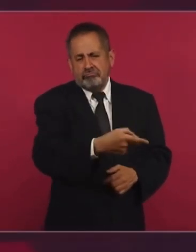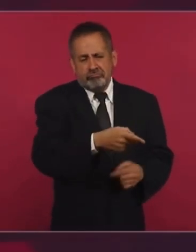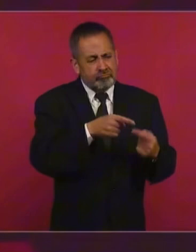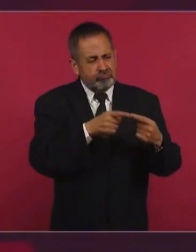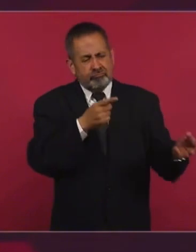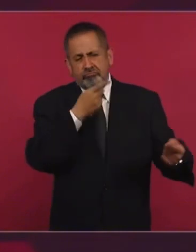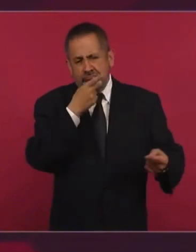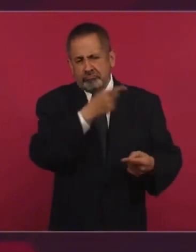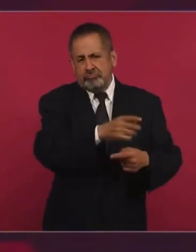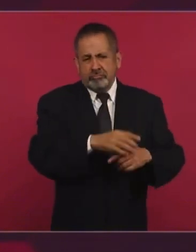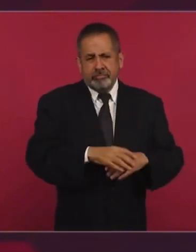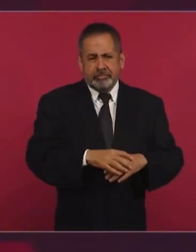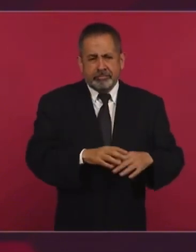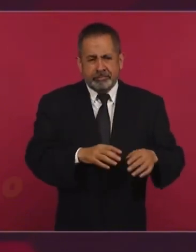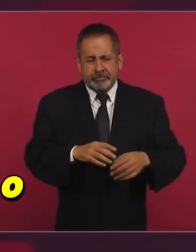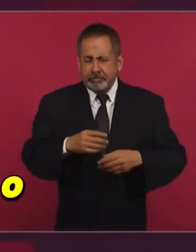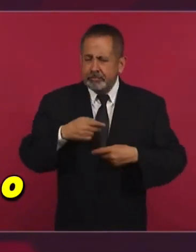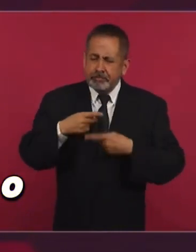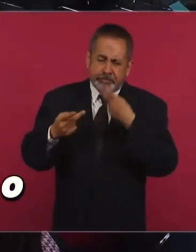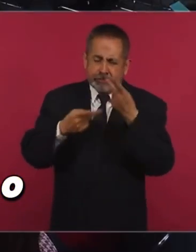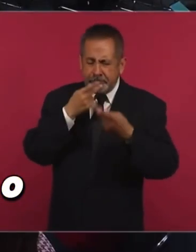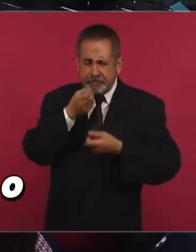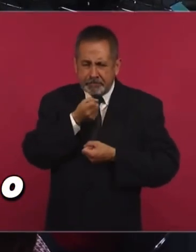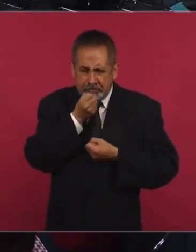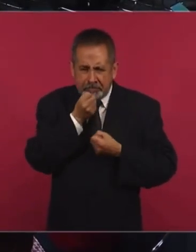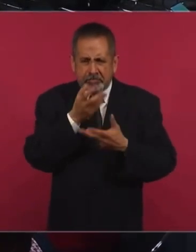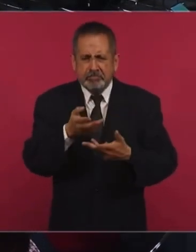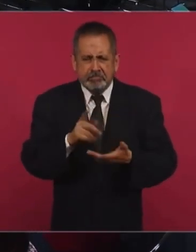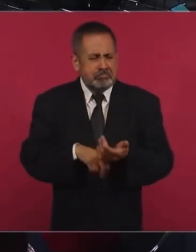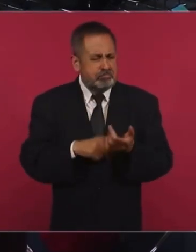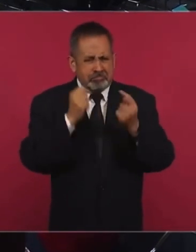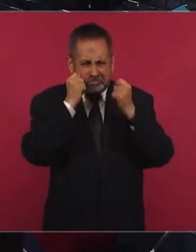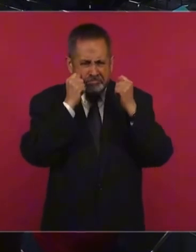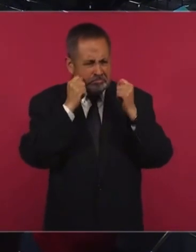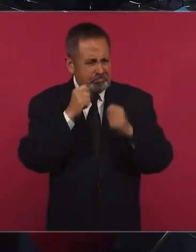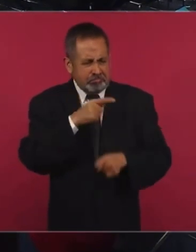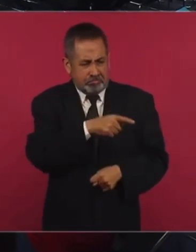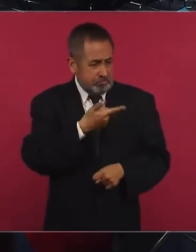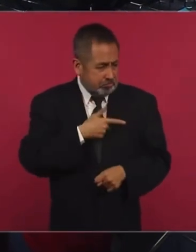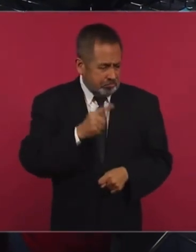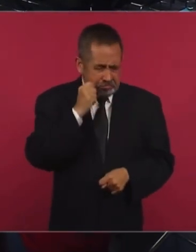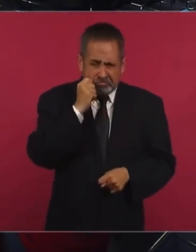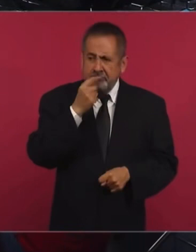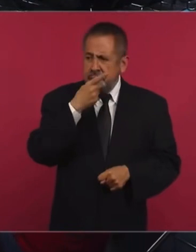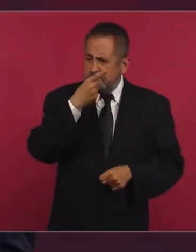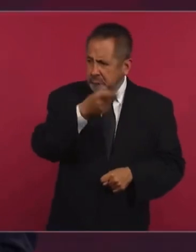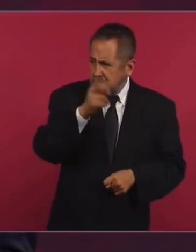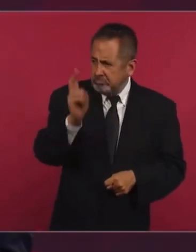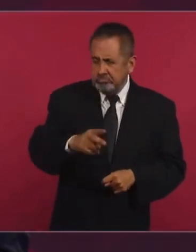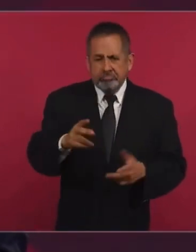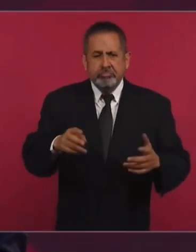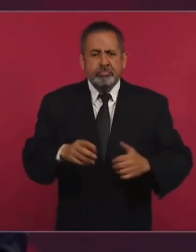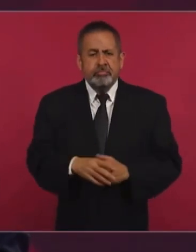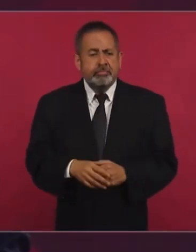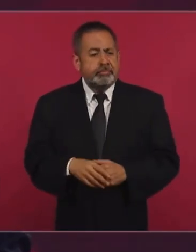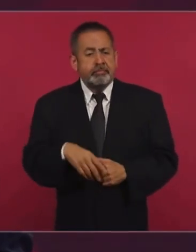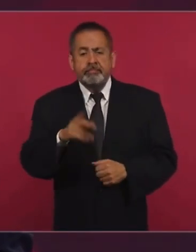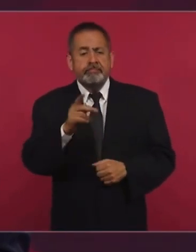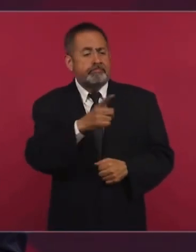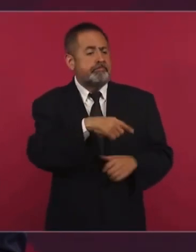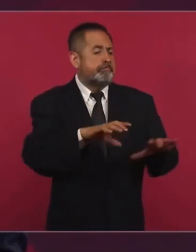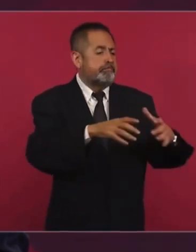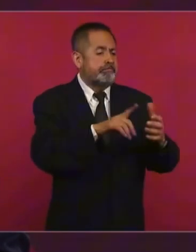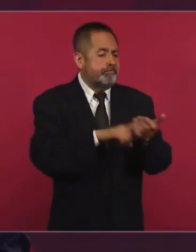adversarios la forma como me expreso o digo las cosas. Pero tienen